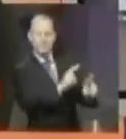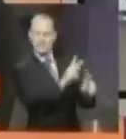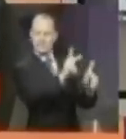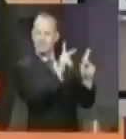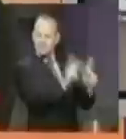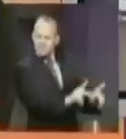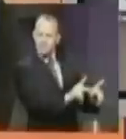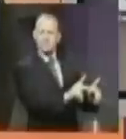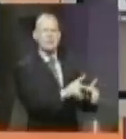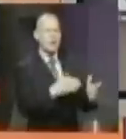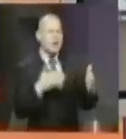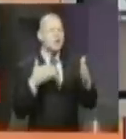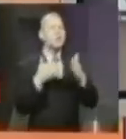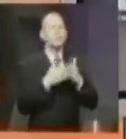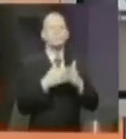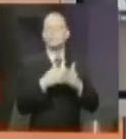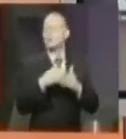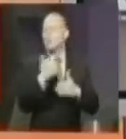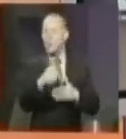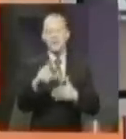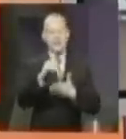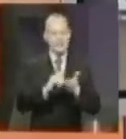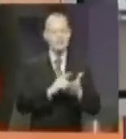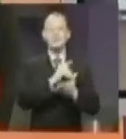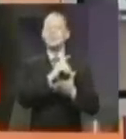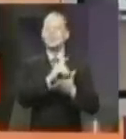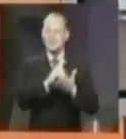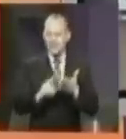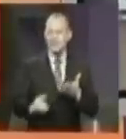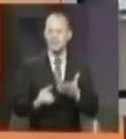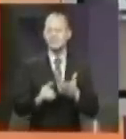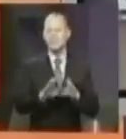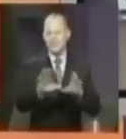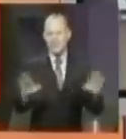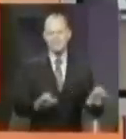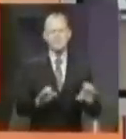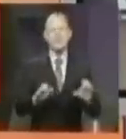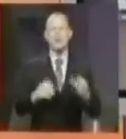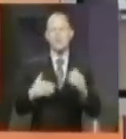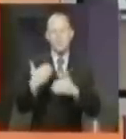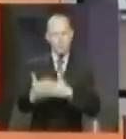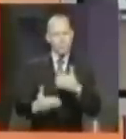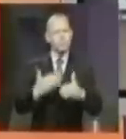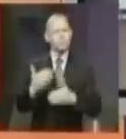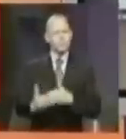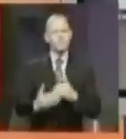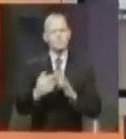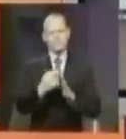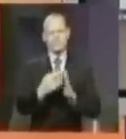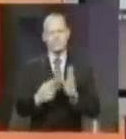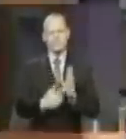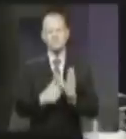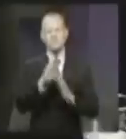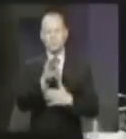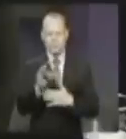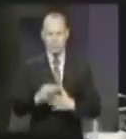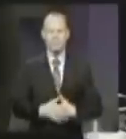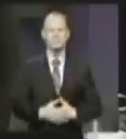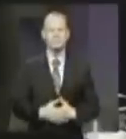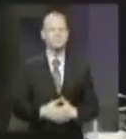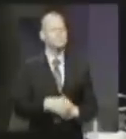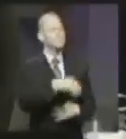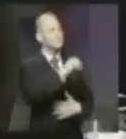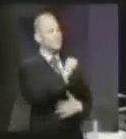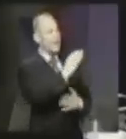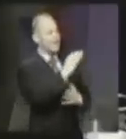en contra de cualquier tipo de discrimen que pretenda ser llevado, incluso a través de un proceso como el que se ha propuesto en esa resolución. Señora